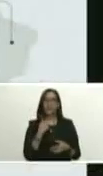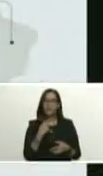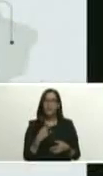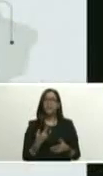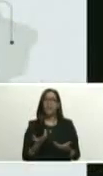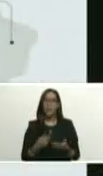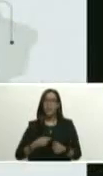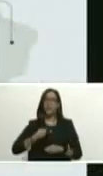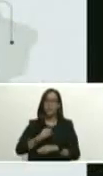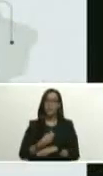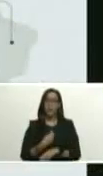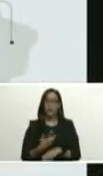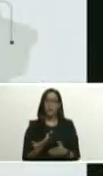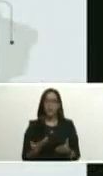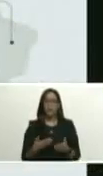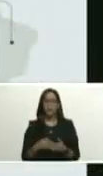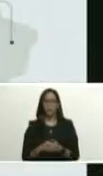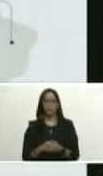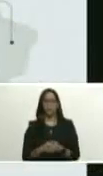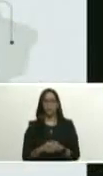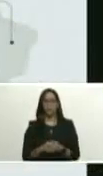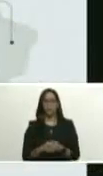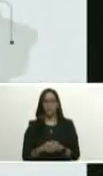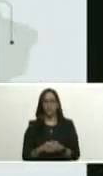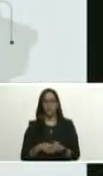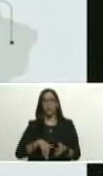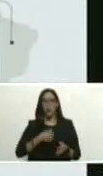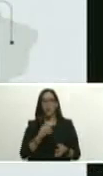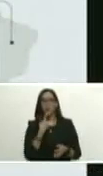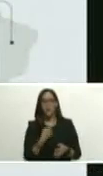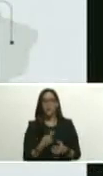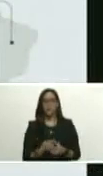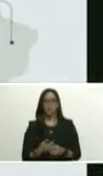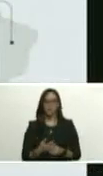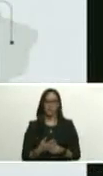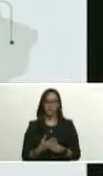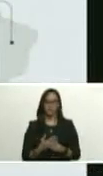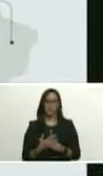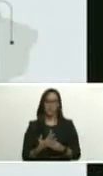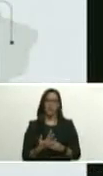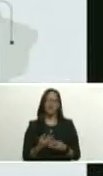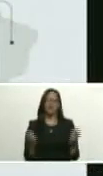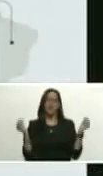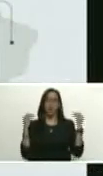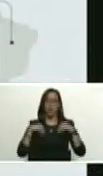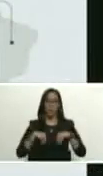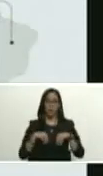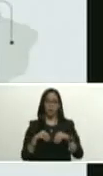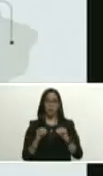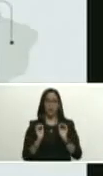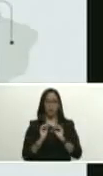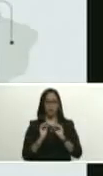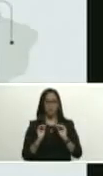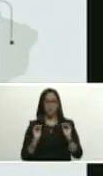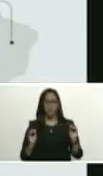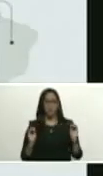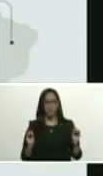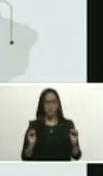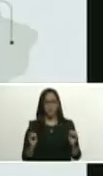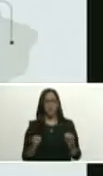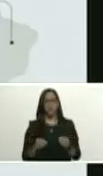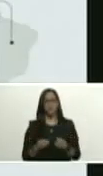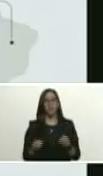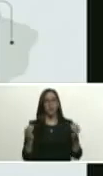hemos invertido la tendencia puedo decir que de acuerdo a estos datos de la Comisión Económica